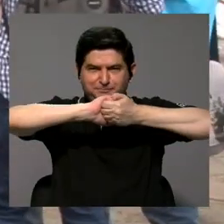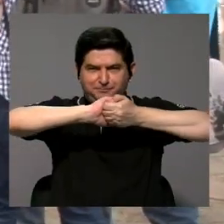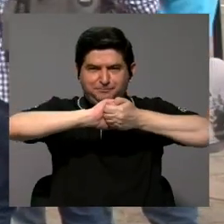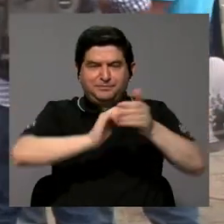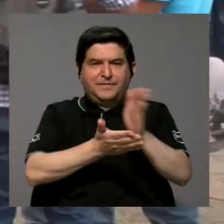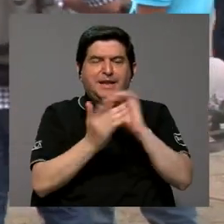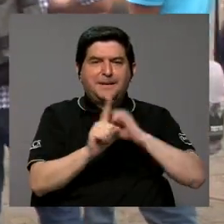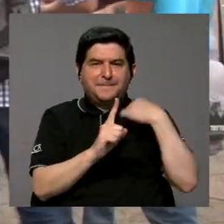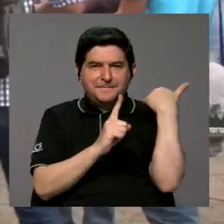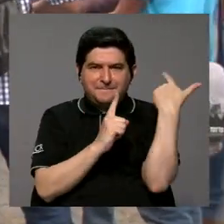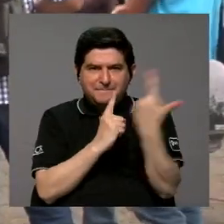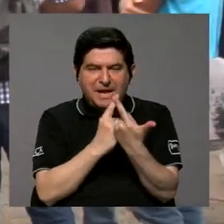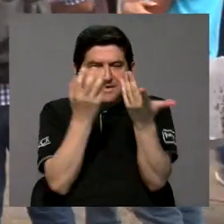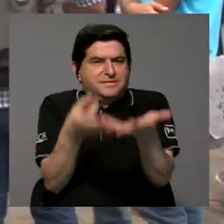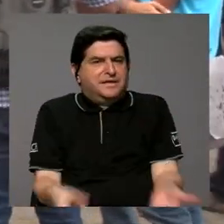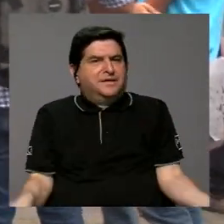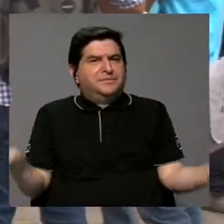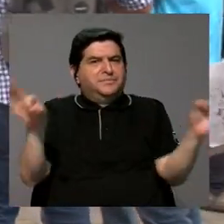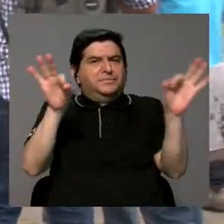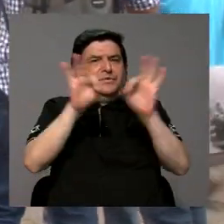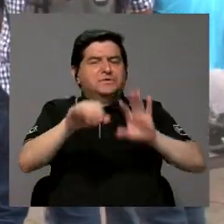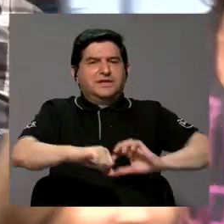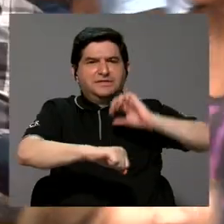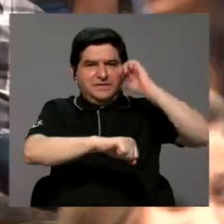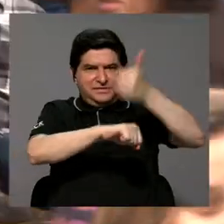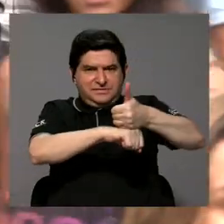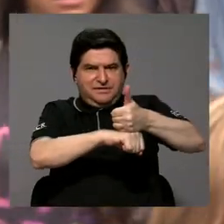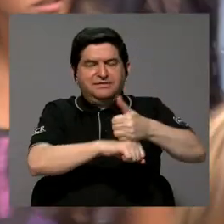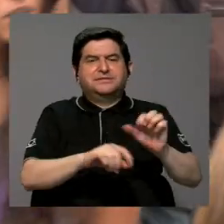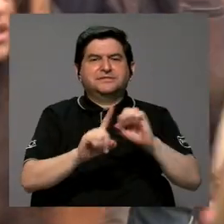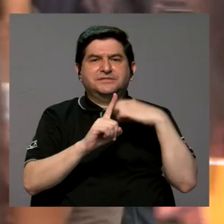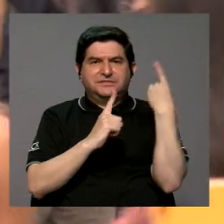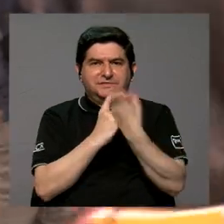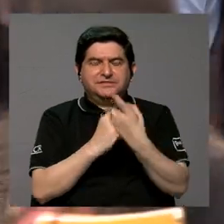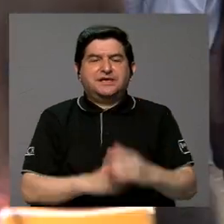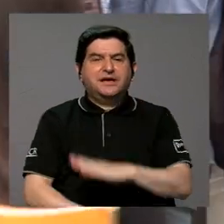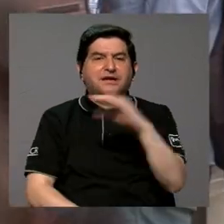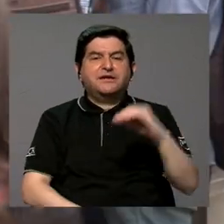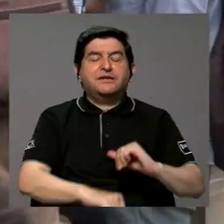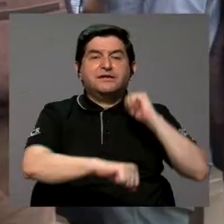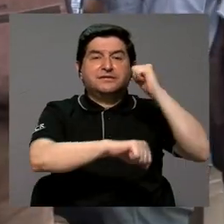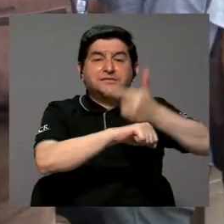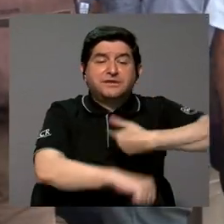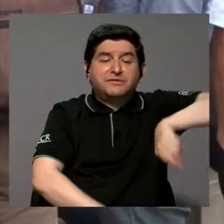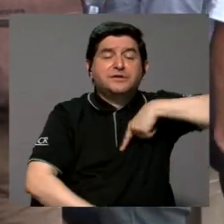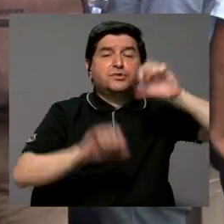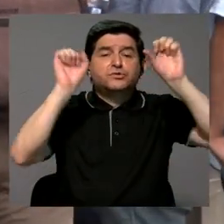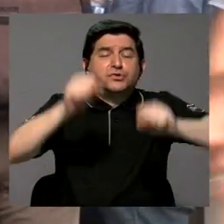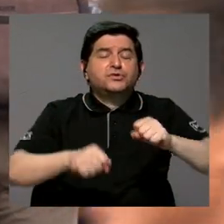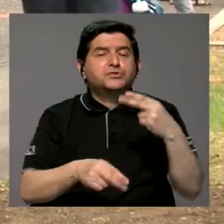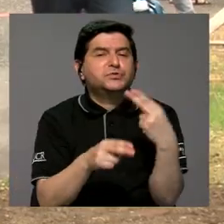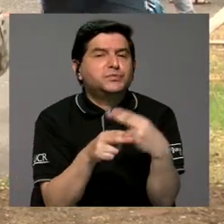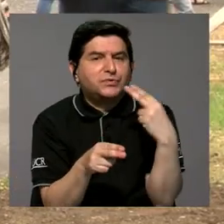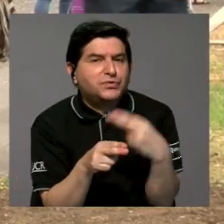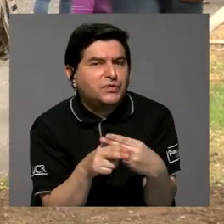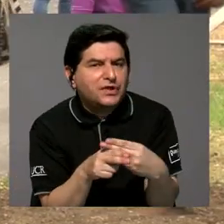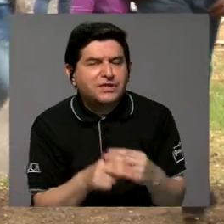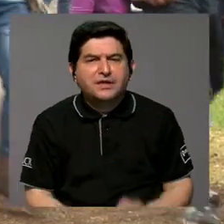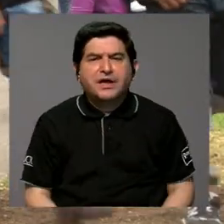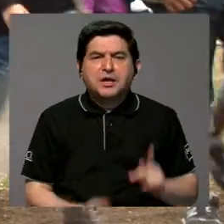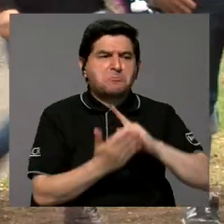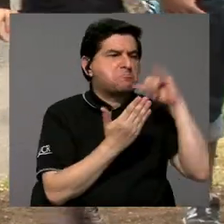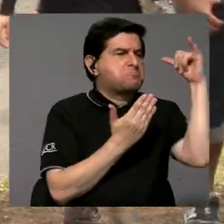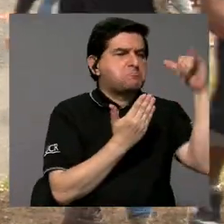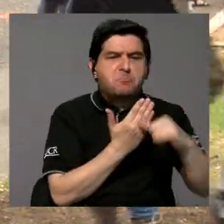donde la parte social era importante para definir nuestra sociedad, y para definir lo que nosotros podríamos decir, cualquier